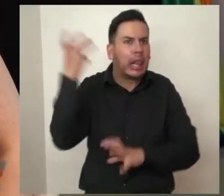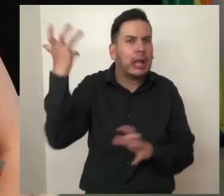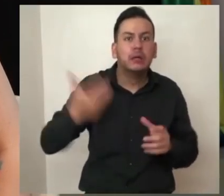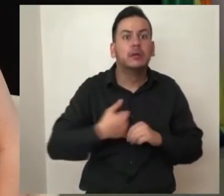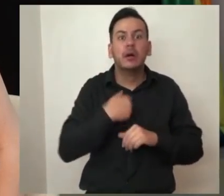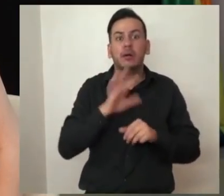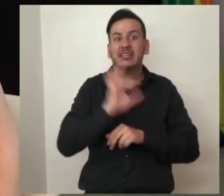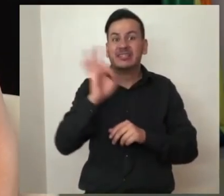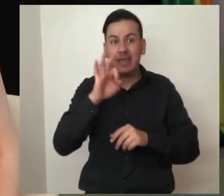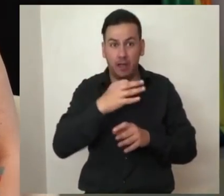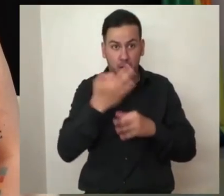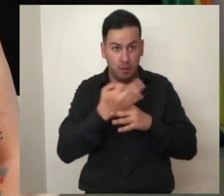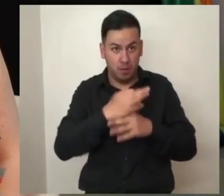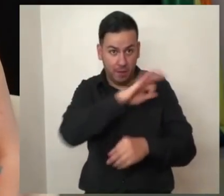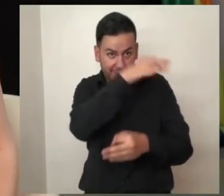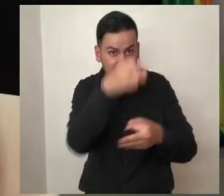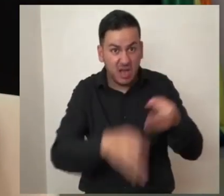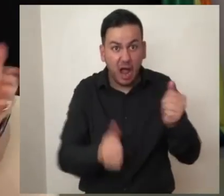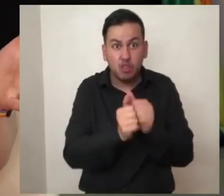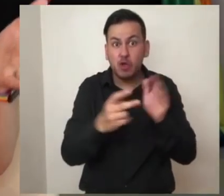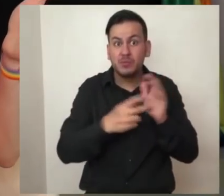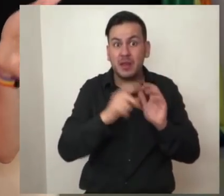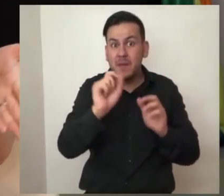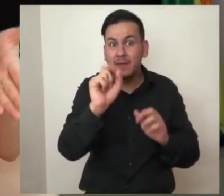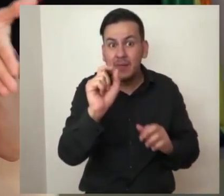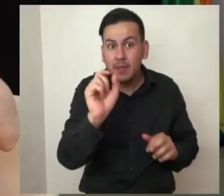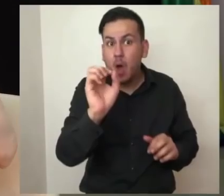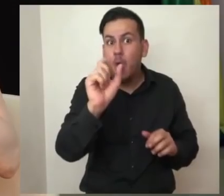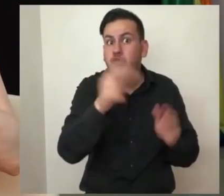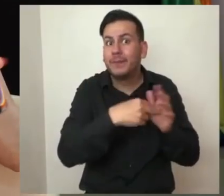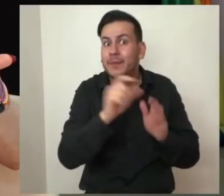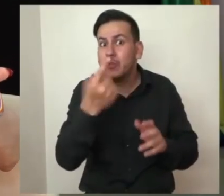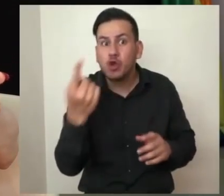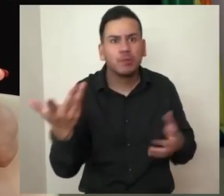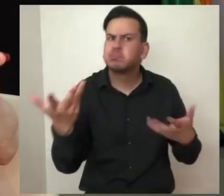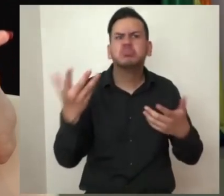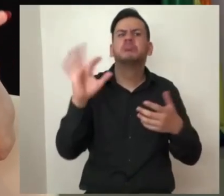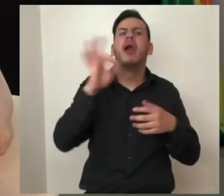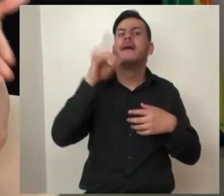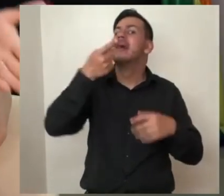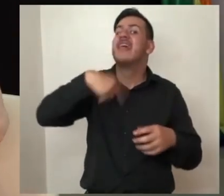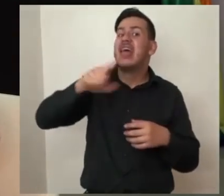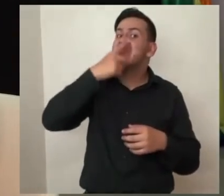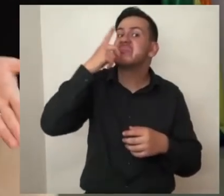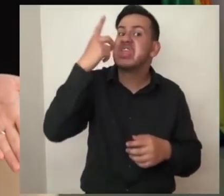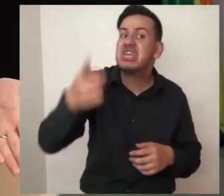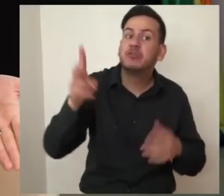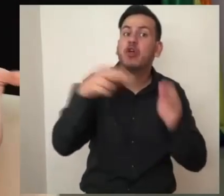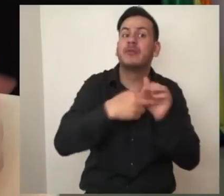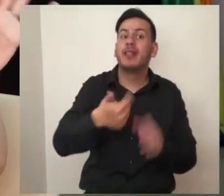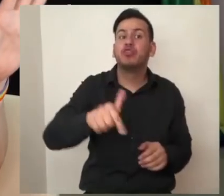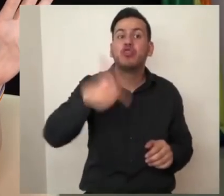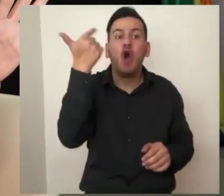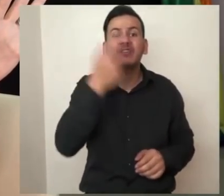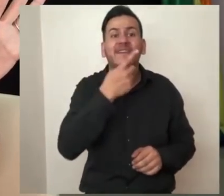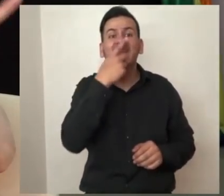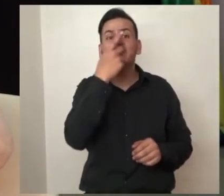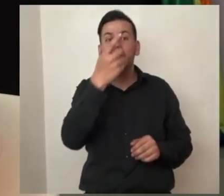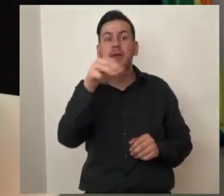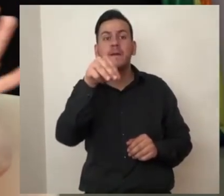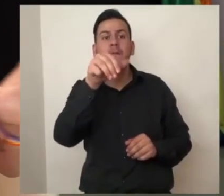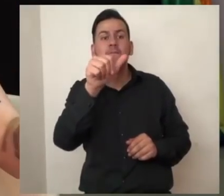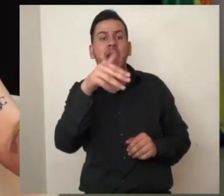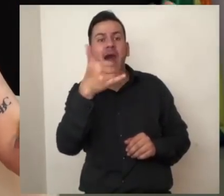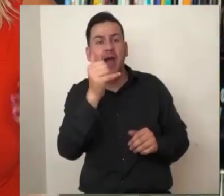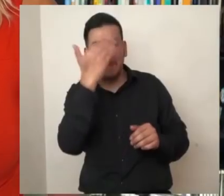pregunto si el final del mundo realmente es en el 2021 y el que nos hubieran dicho el 2012 fue por culpa de un error tipográfico por parte de algún maya distraído